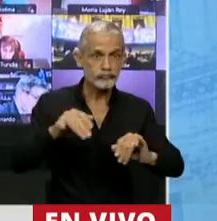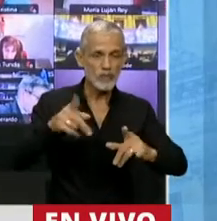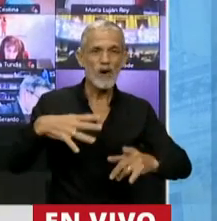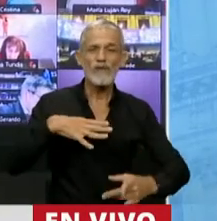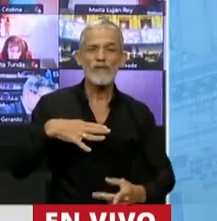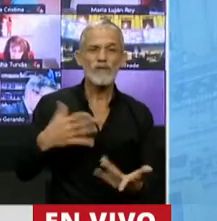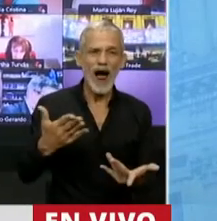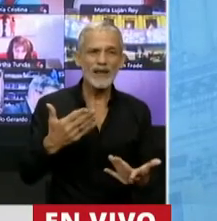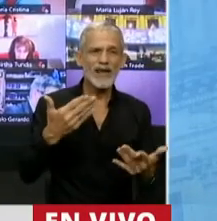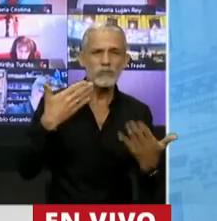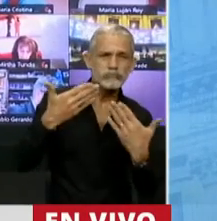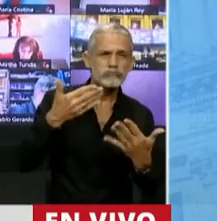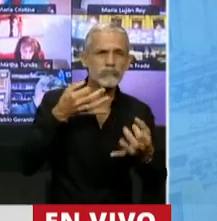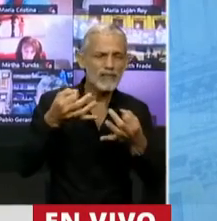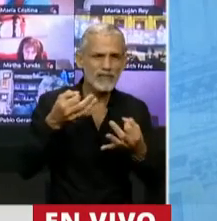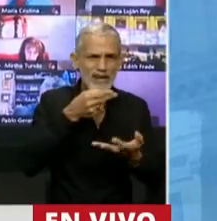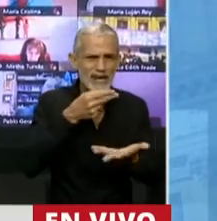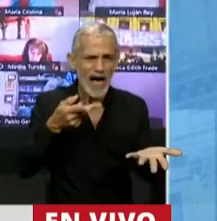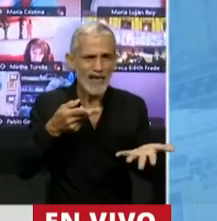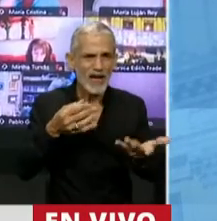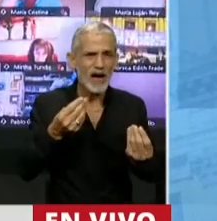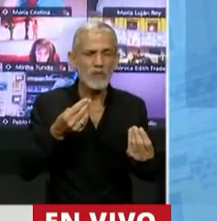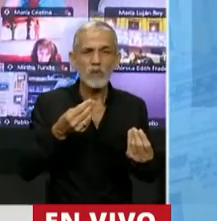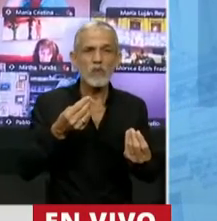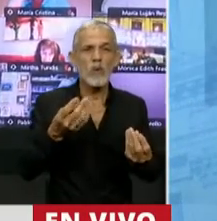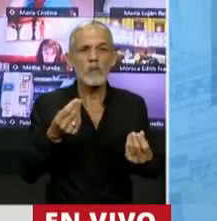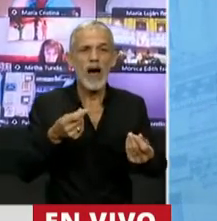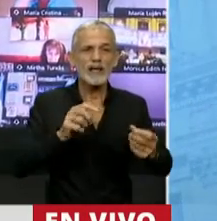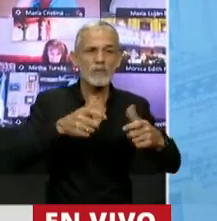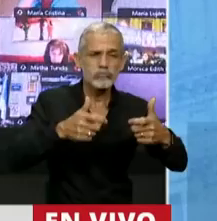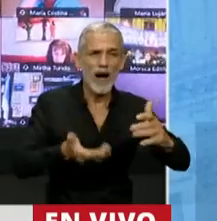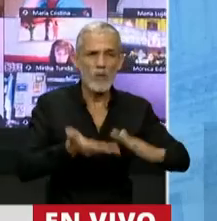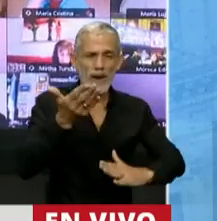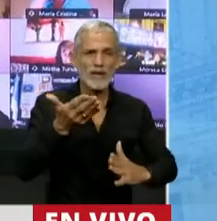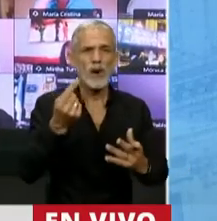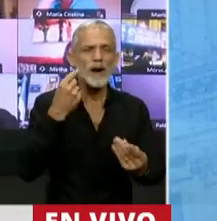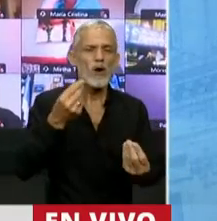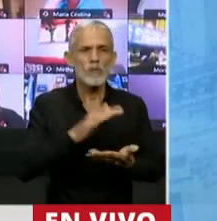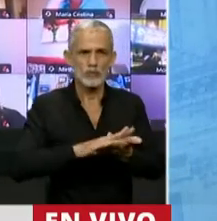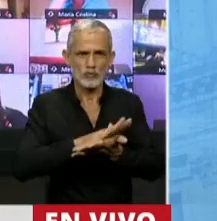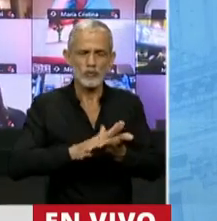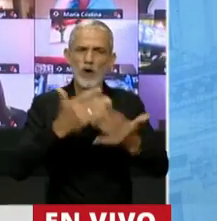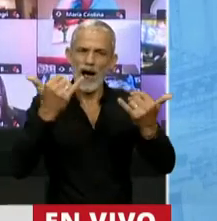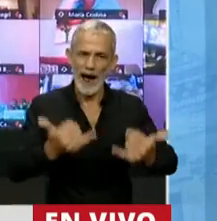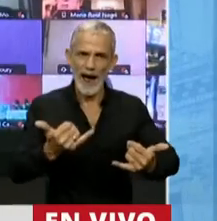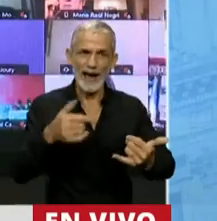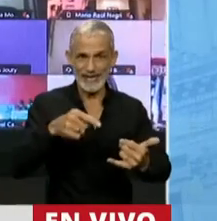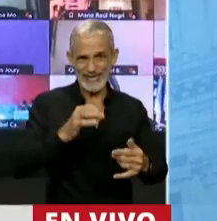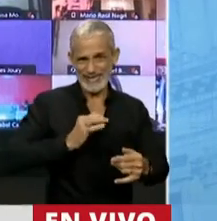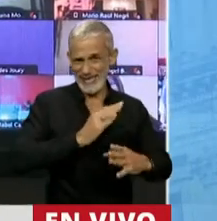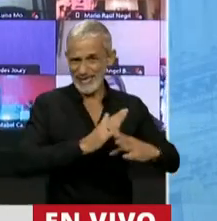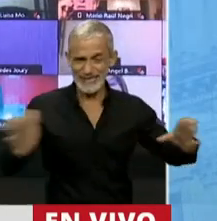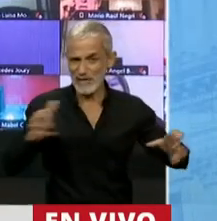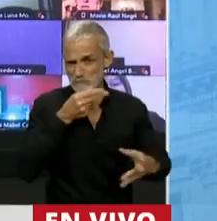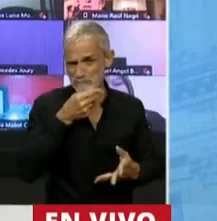falta del diálogo y de un diálogo y un trato de darle respuestas contundentes durante este año.